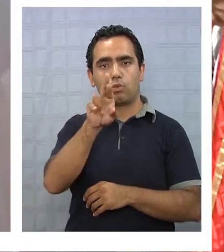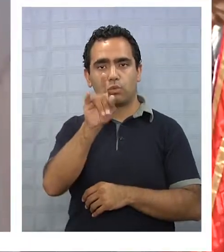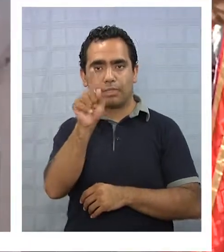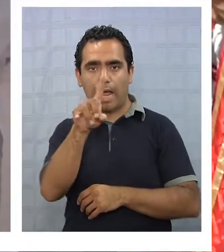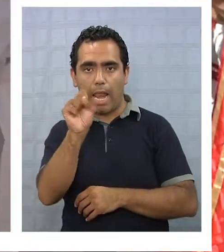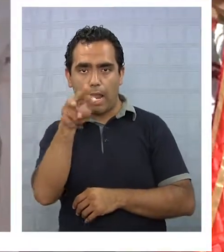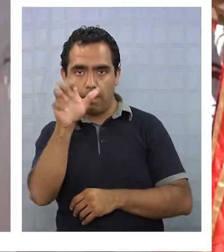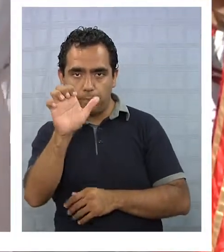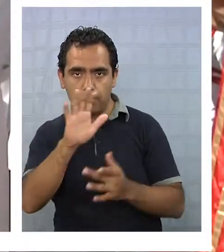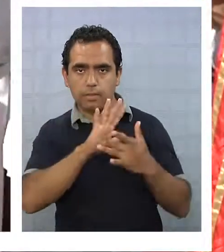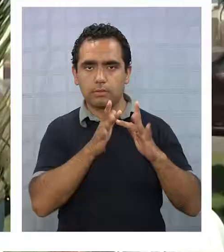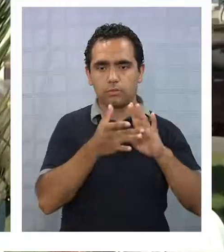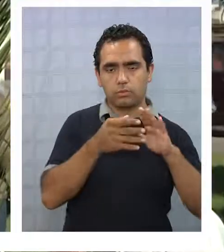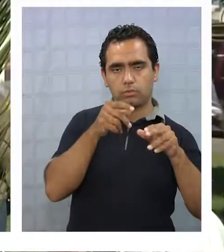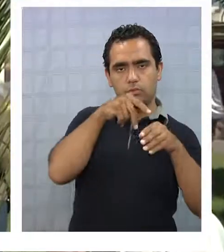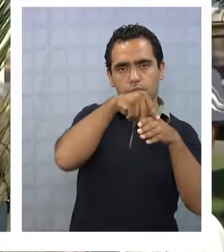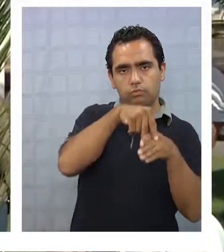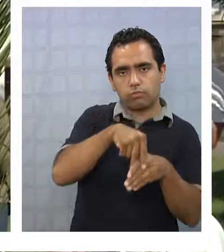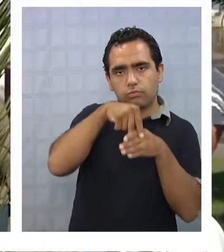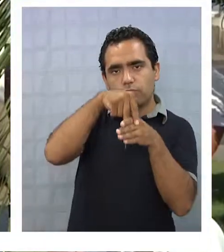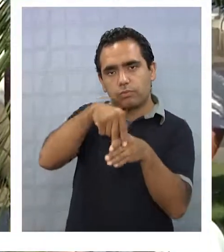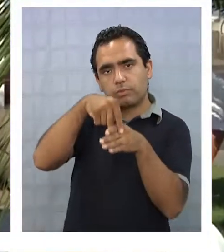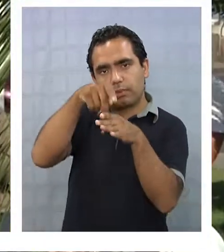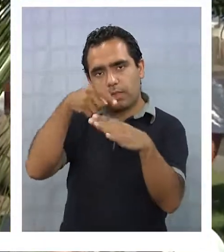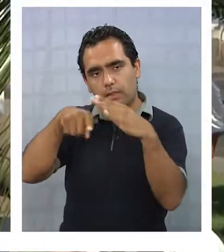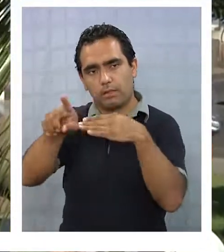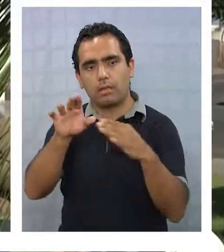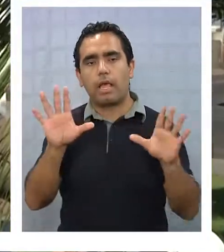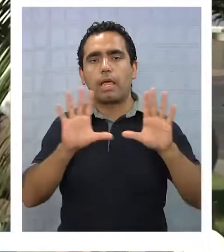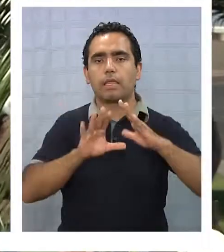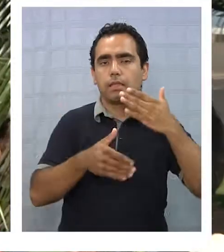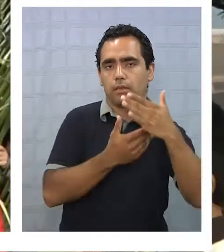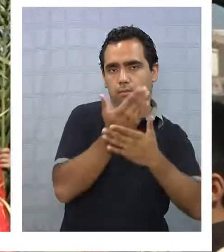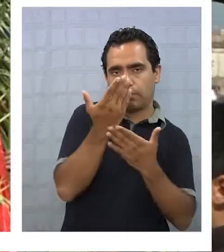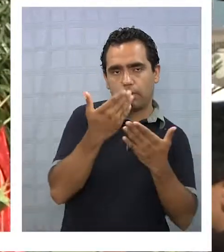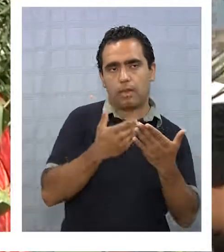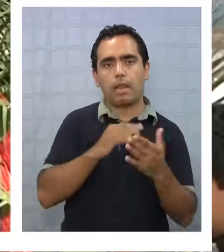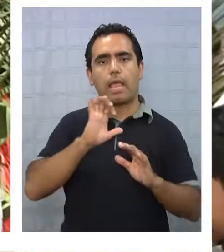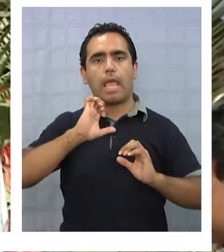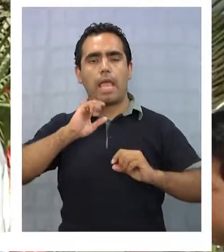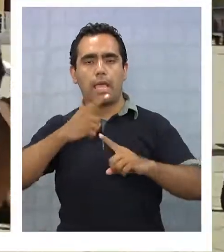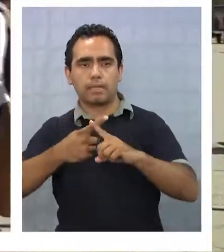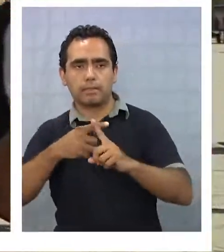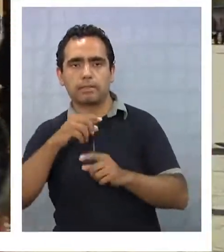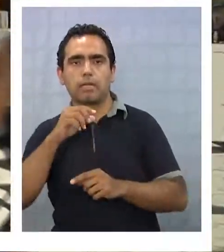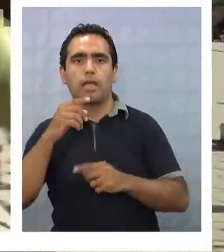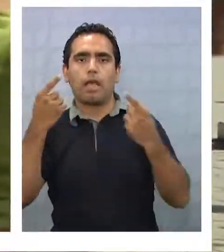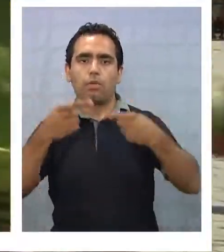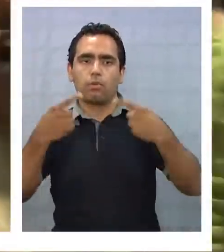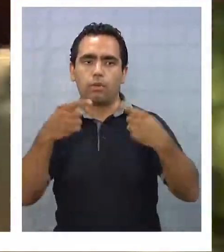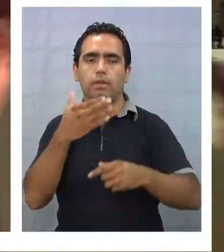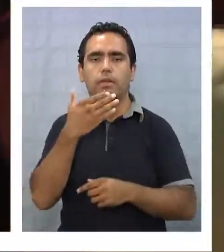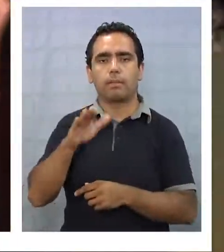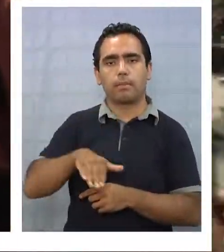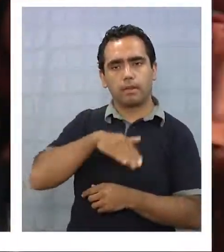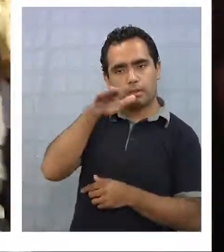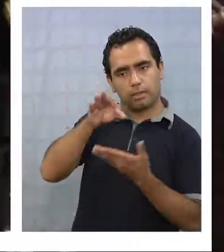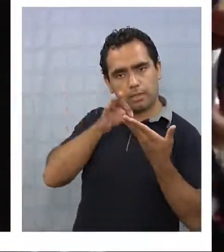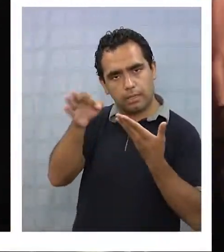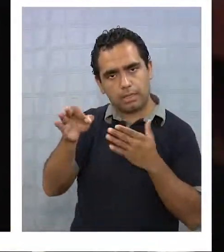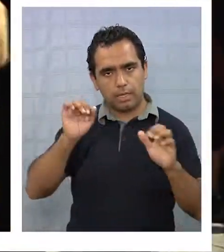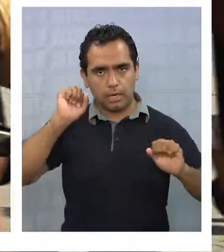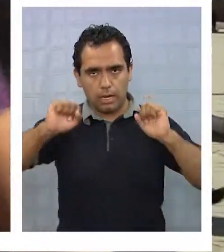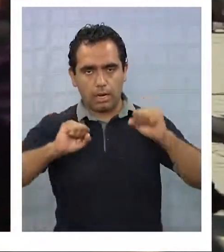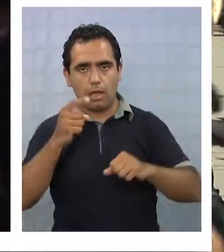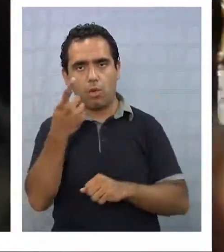Jerusalén. Esta celebración se realizará en Iquique a partir de las 10 de la mañana en la exaduana y en la Tirana a las 11 y media